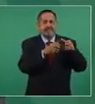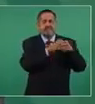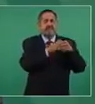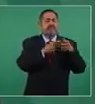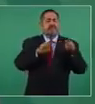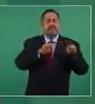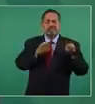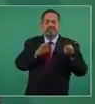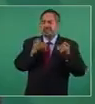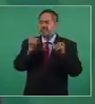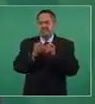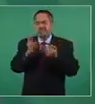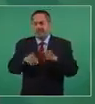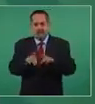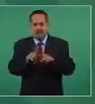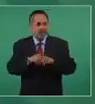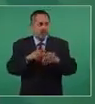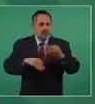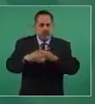como todo.